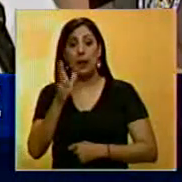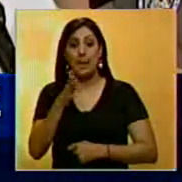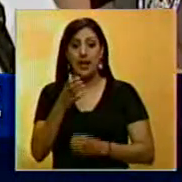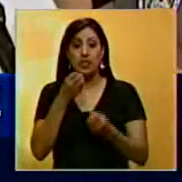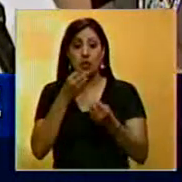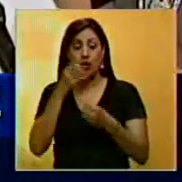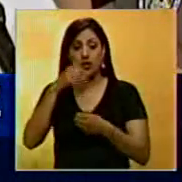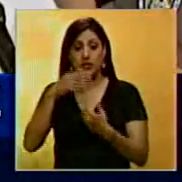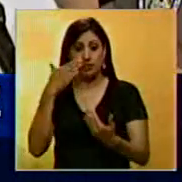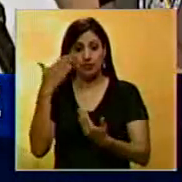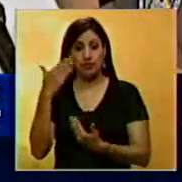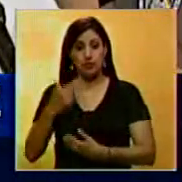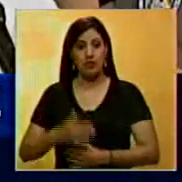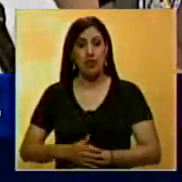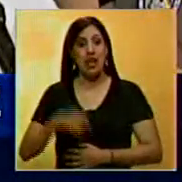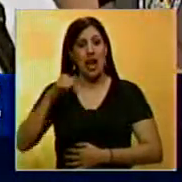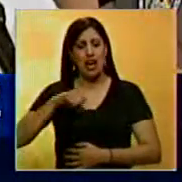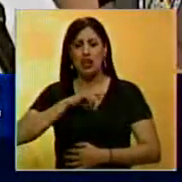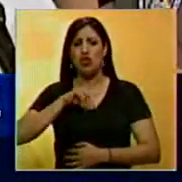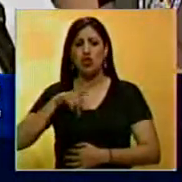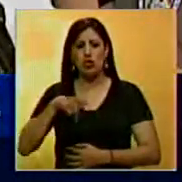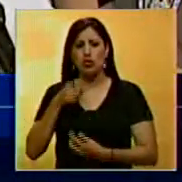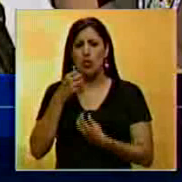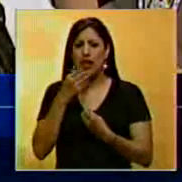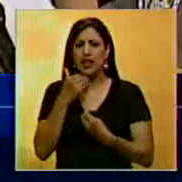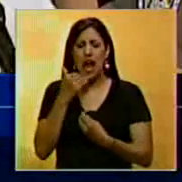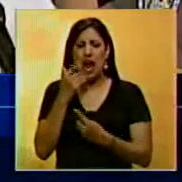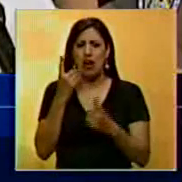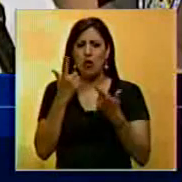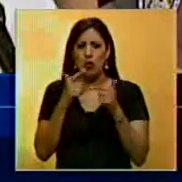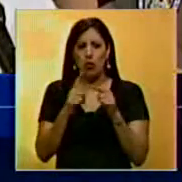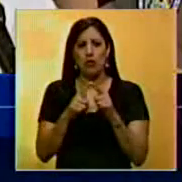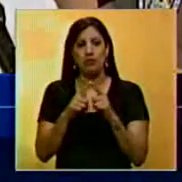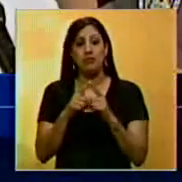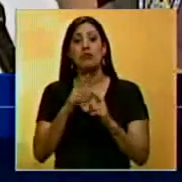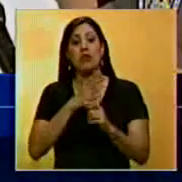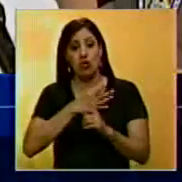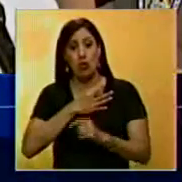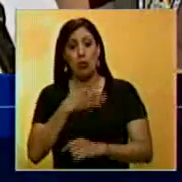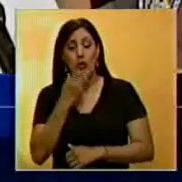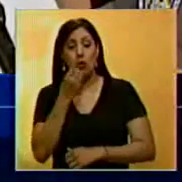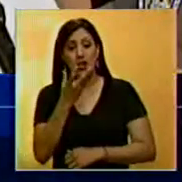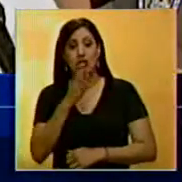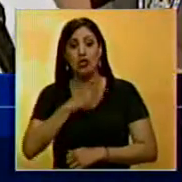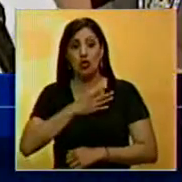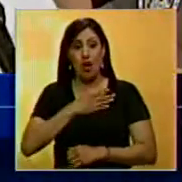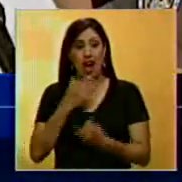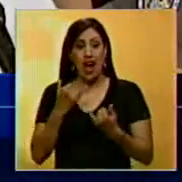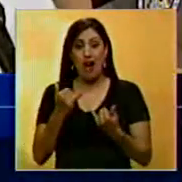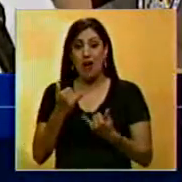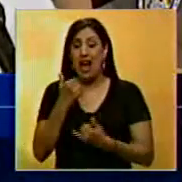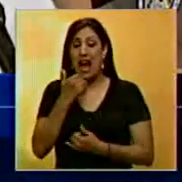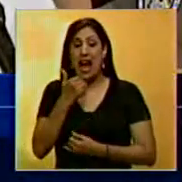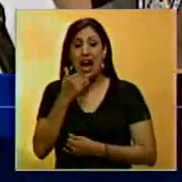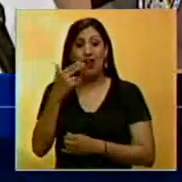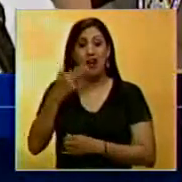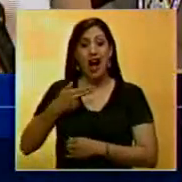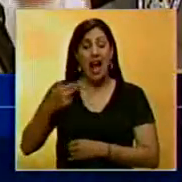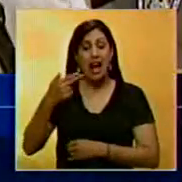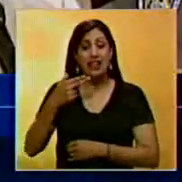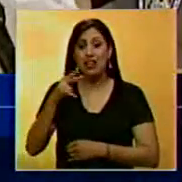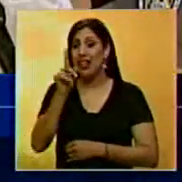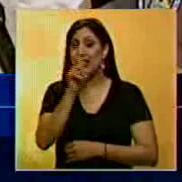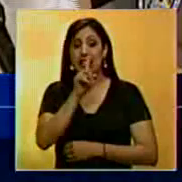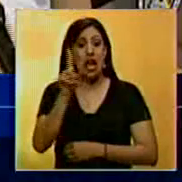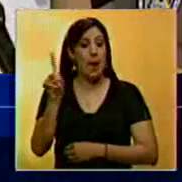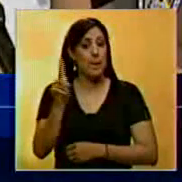en rueda de prensa. Veamos. Acá no descartamos ninguna hipótesis. Lo que sí te puedo decir es que yo hasta ahora no he tenido ningún caso en el latillo y